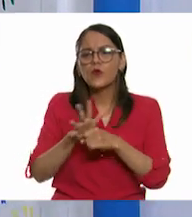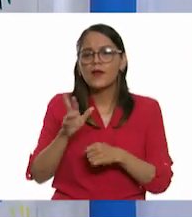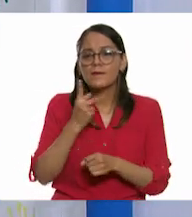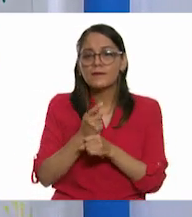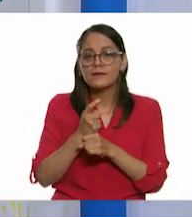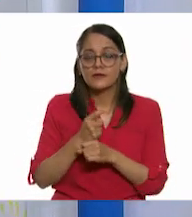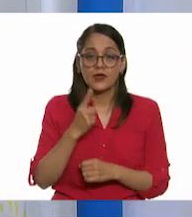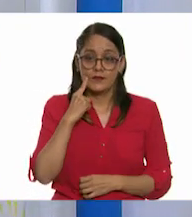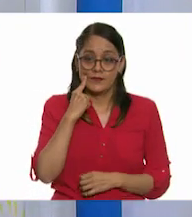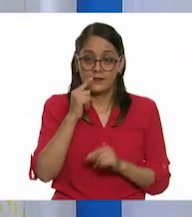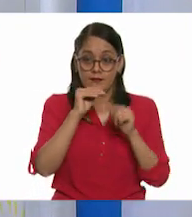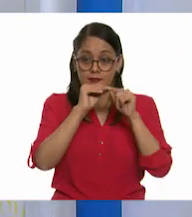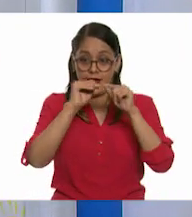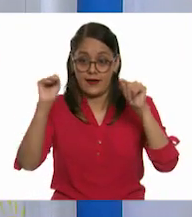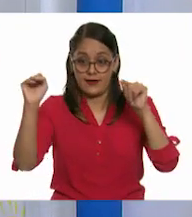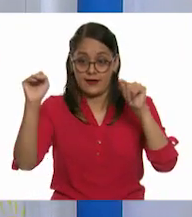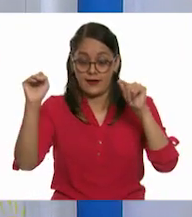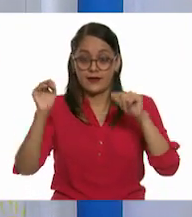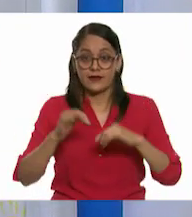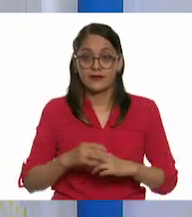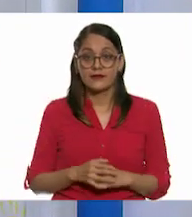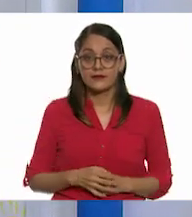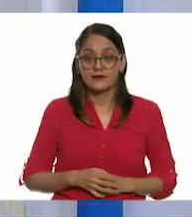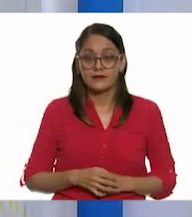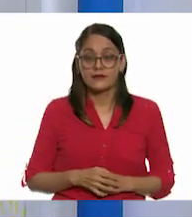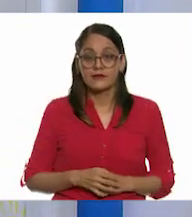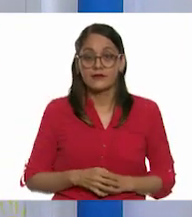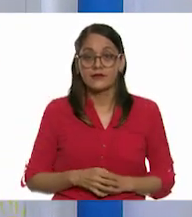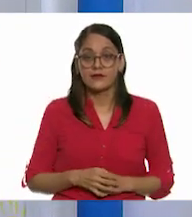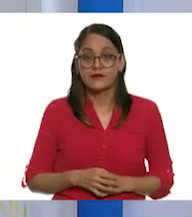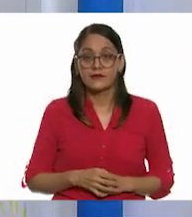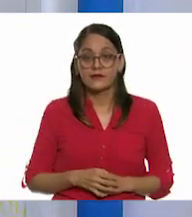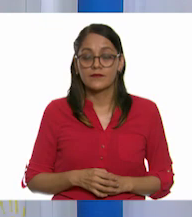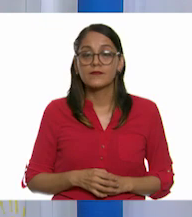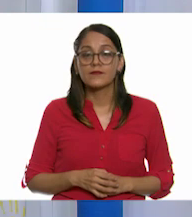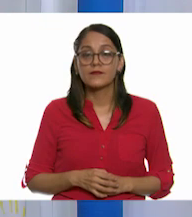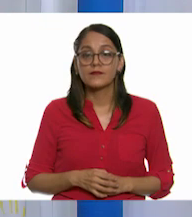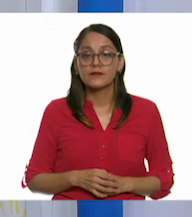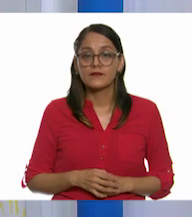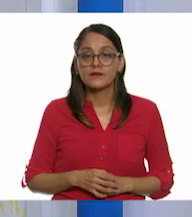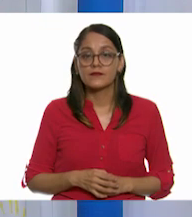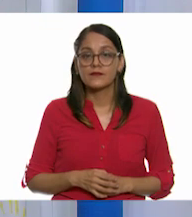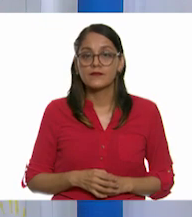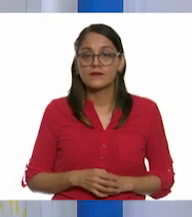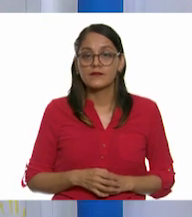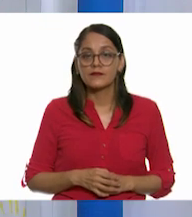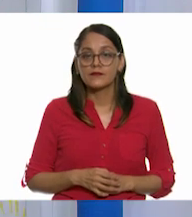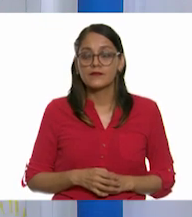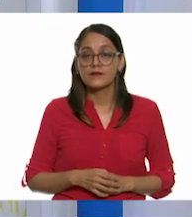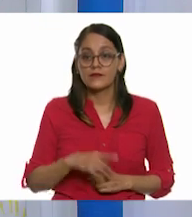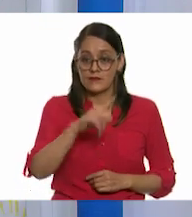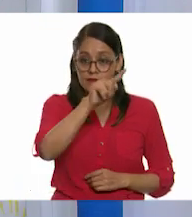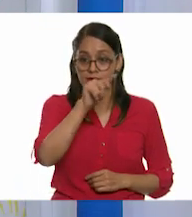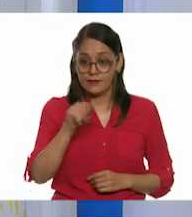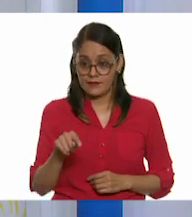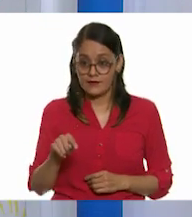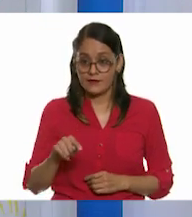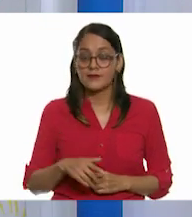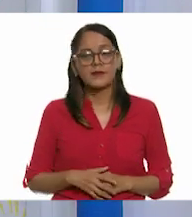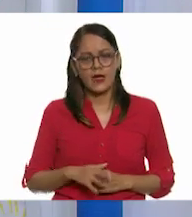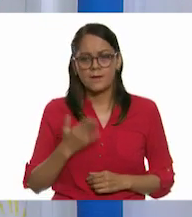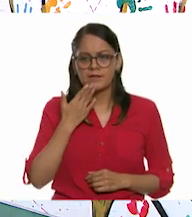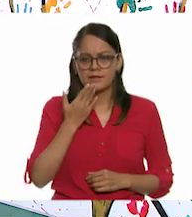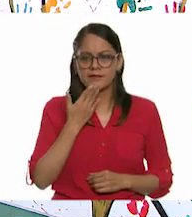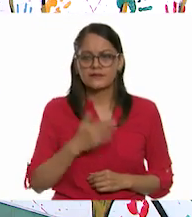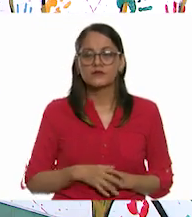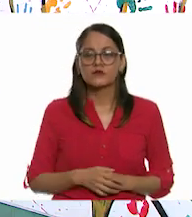una línea recta. Ok. Un segmento de recta que podremos poner del punto de aquí a acá. ¿Te parece? Sí, me parece muy bien. Muy bien.